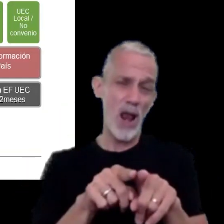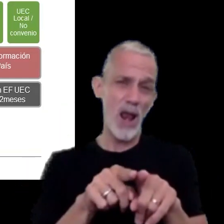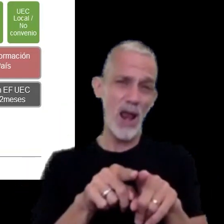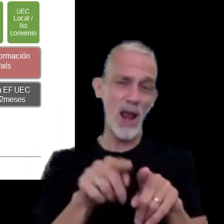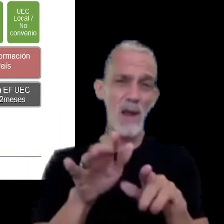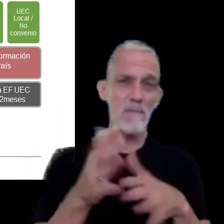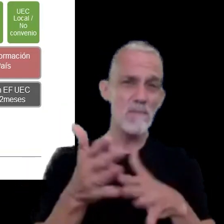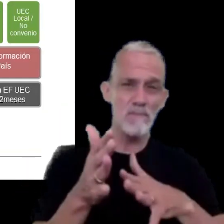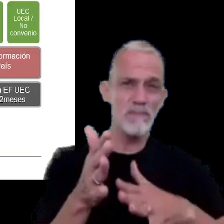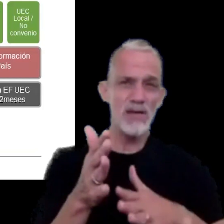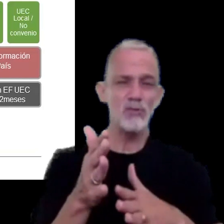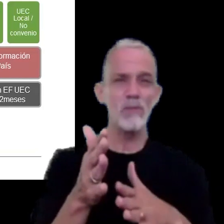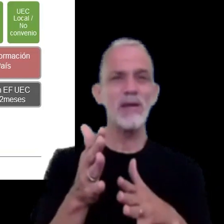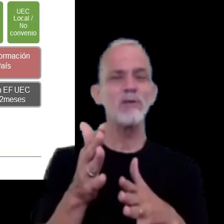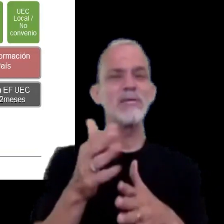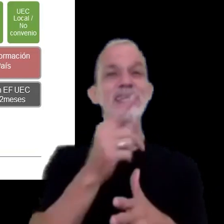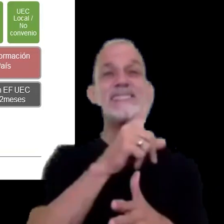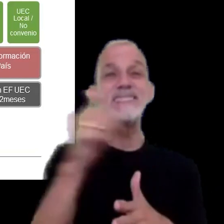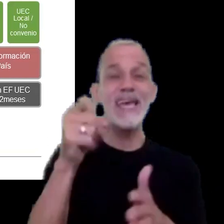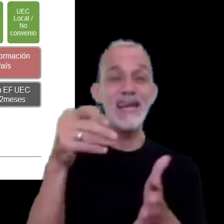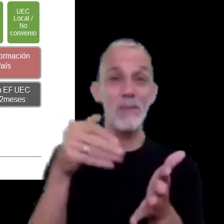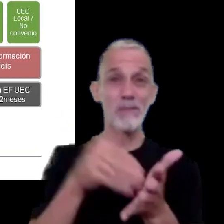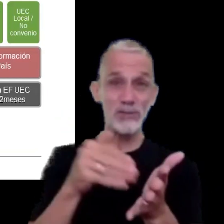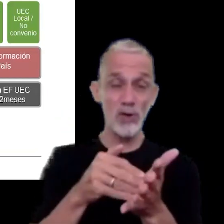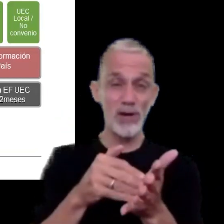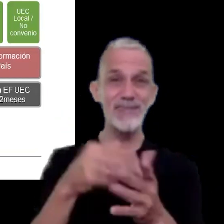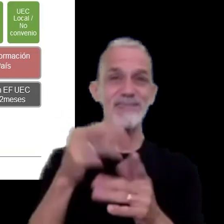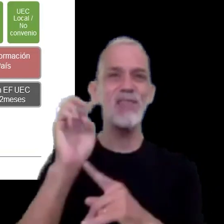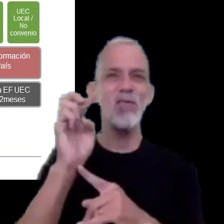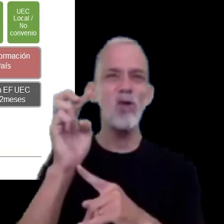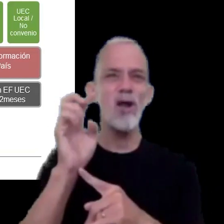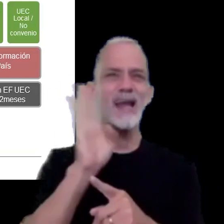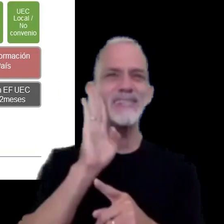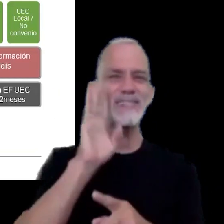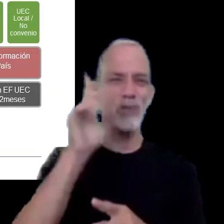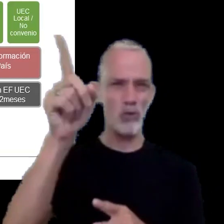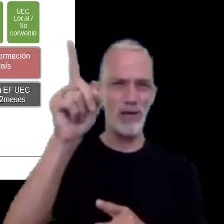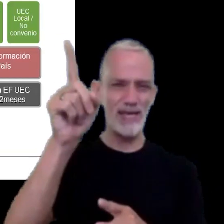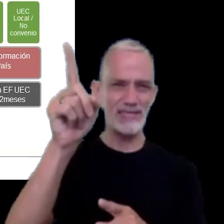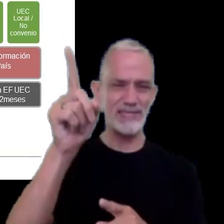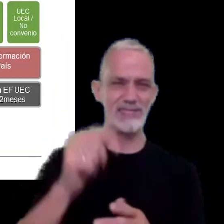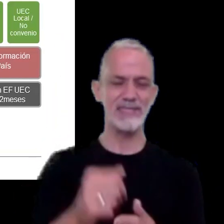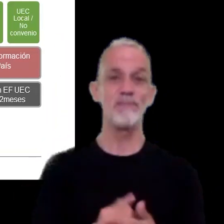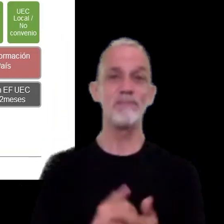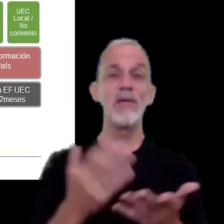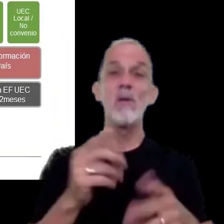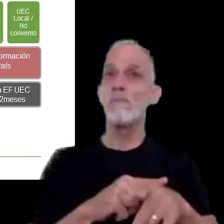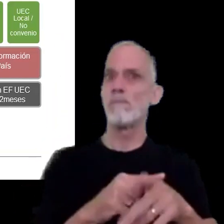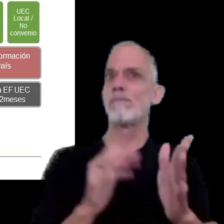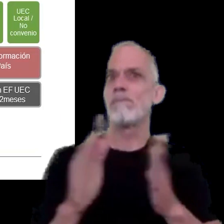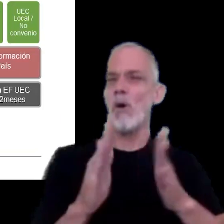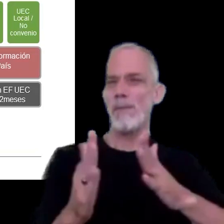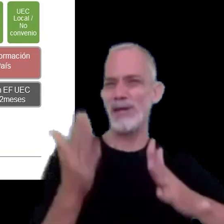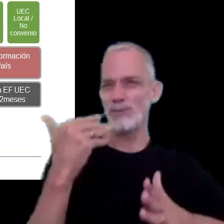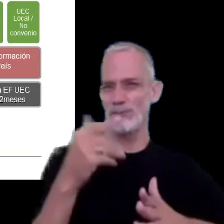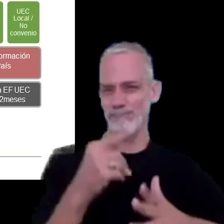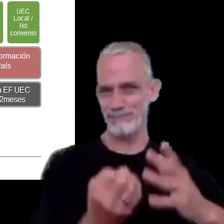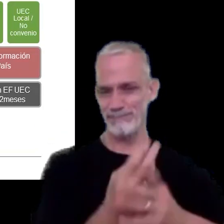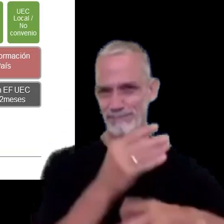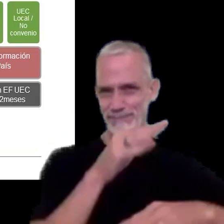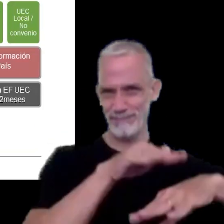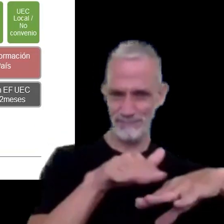de cien millones de dólares estadounidenses al momento de implementación